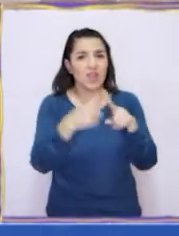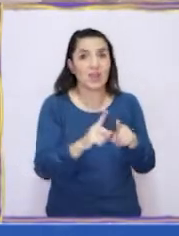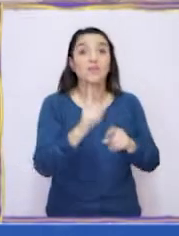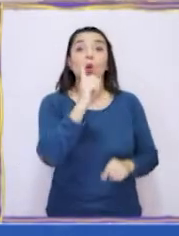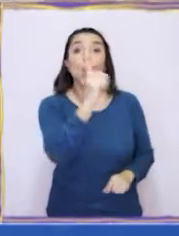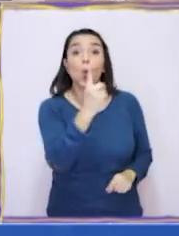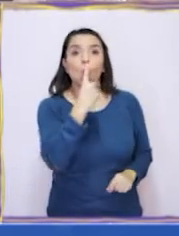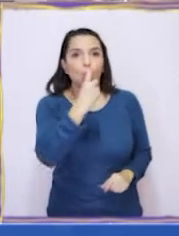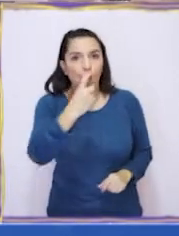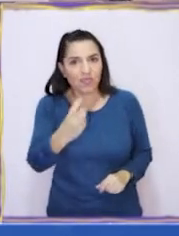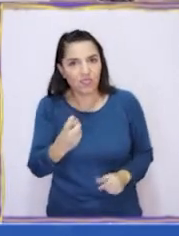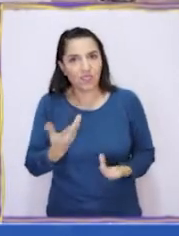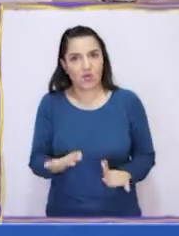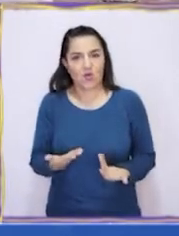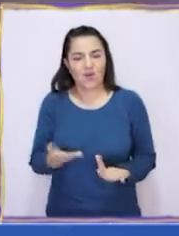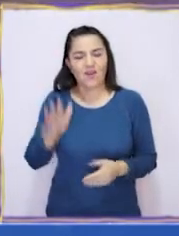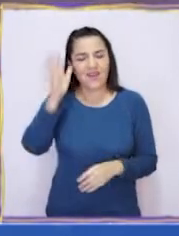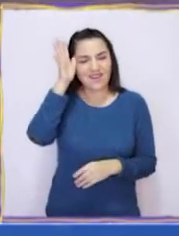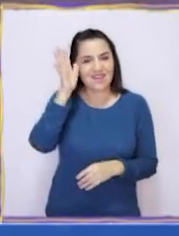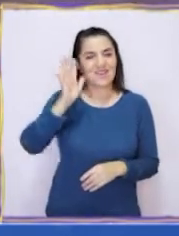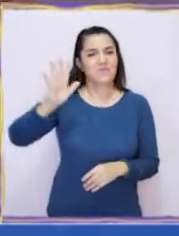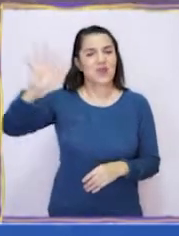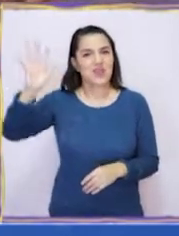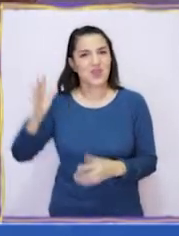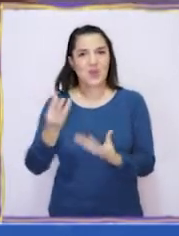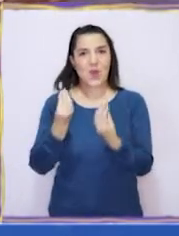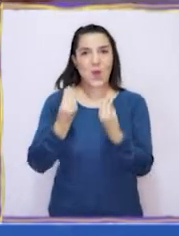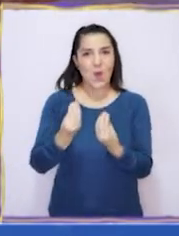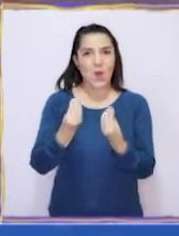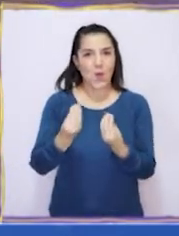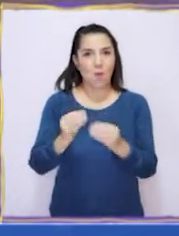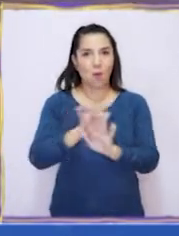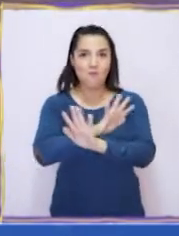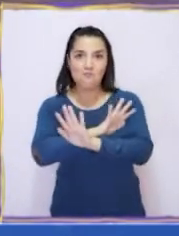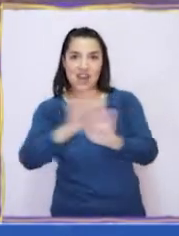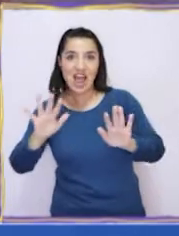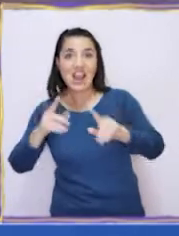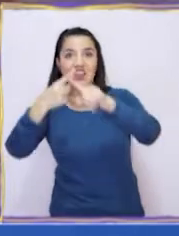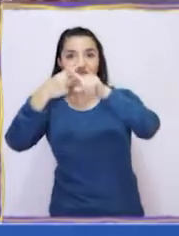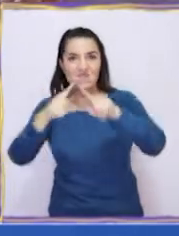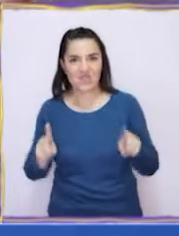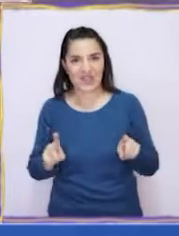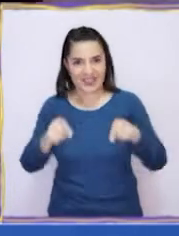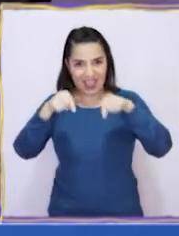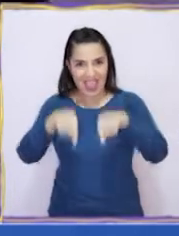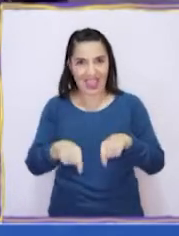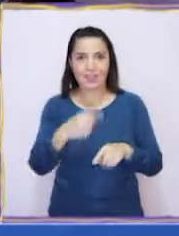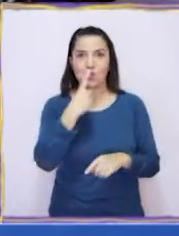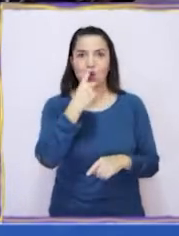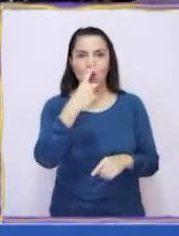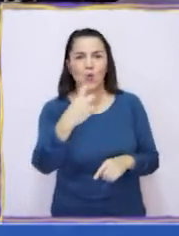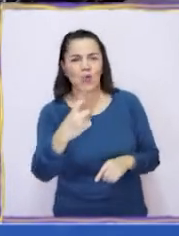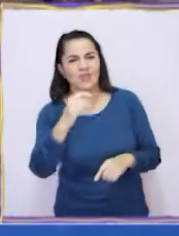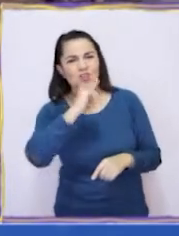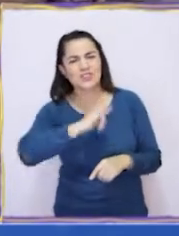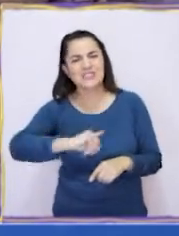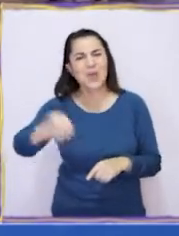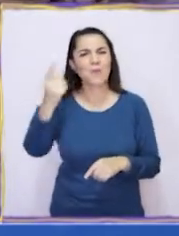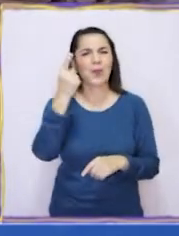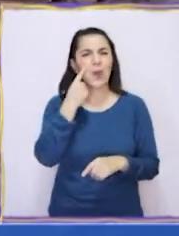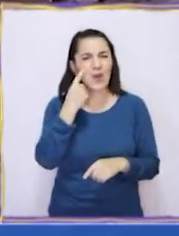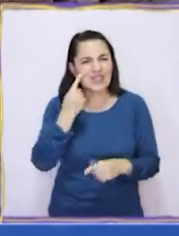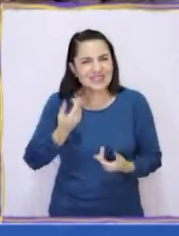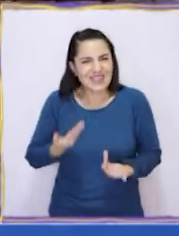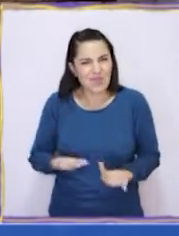una sola historia. ¿Se imaginan conocer un final diferente para estos cuentos que siempre